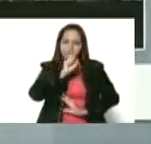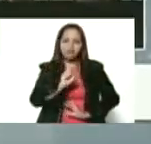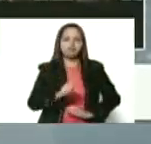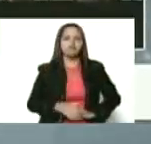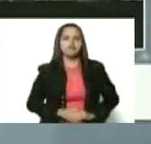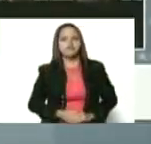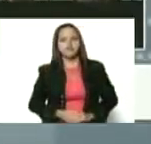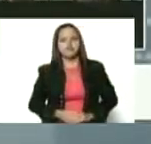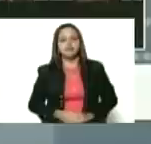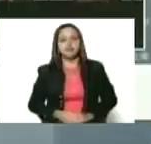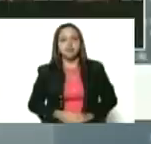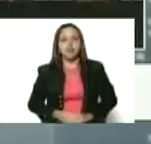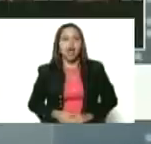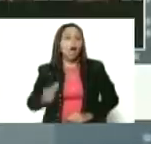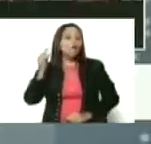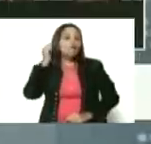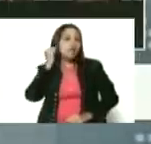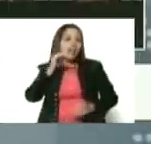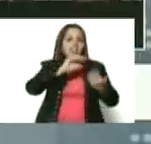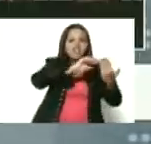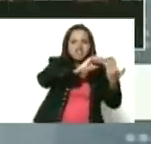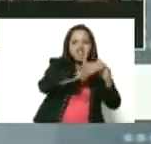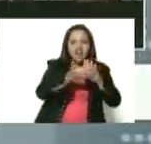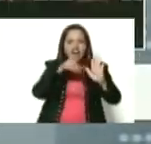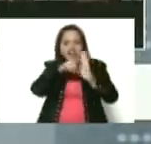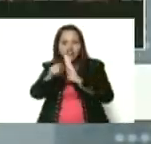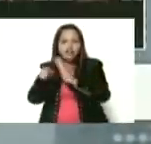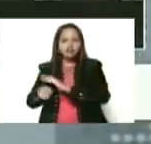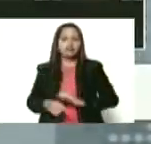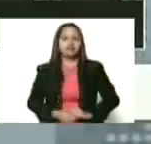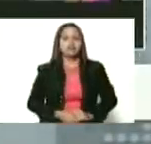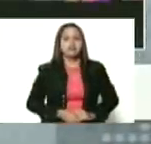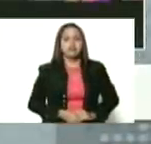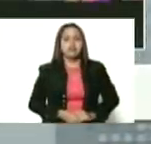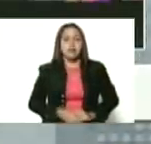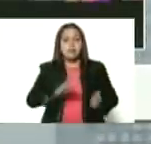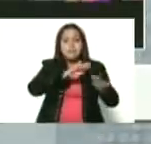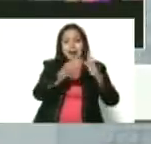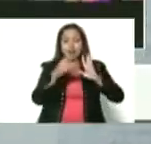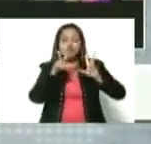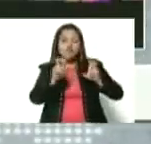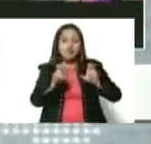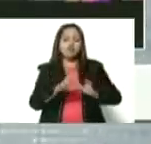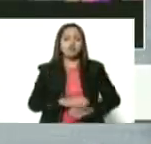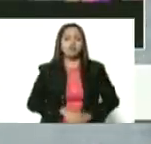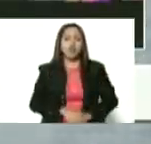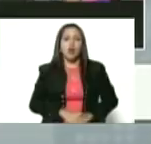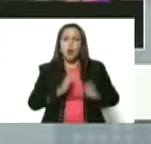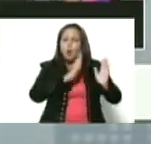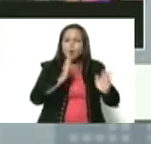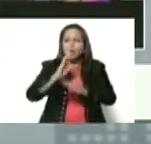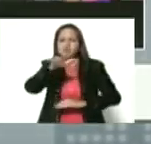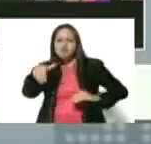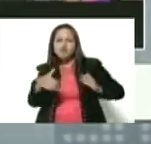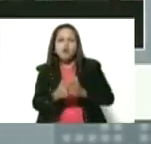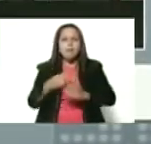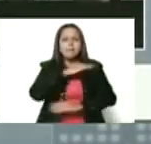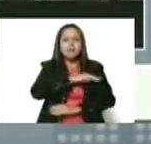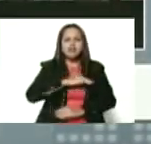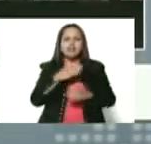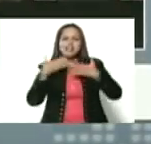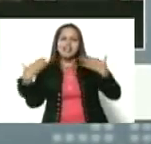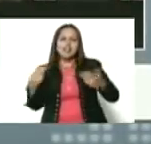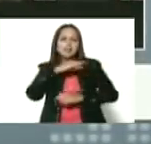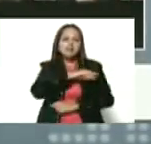Las mujeres del barrio, nuevo barrio tricolor, las mujeres están organizadas en todas las misiones, grandes misiones, en